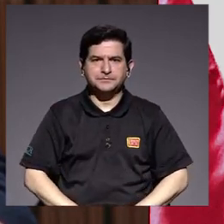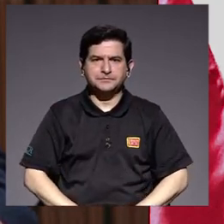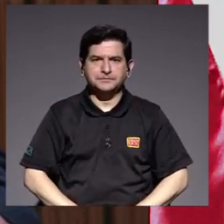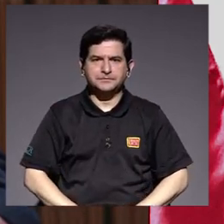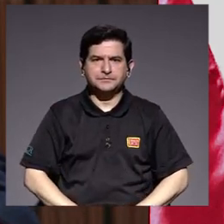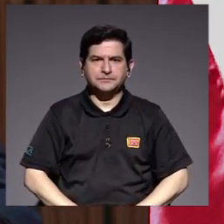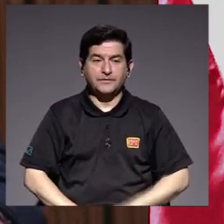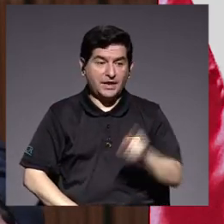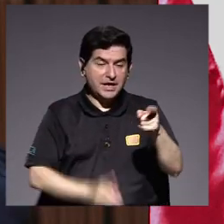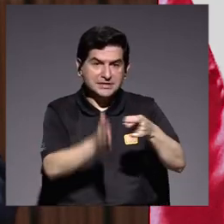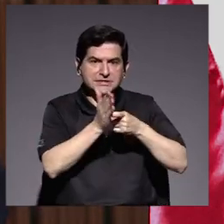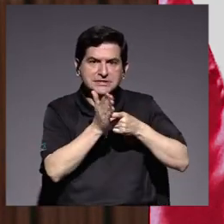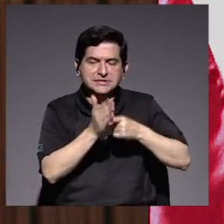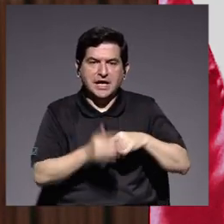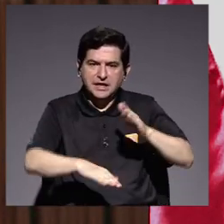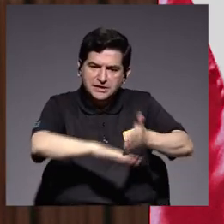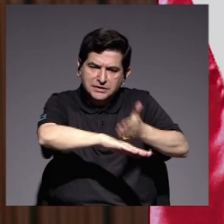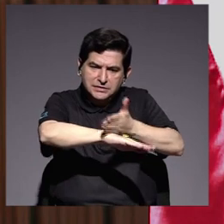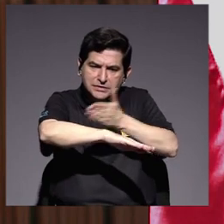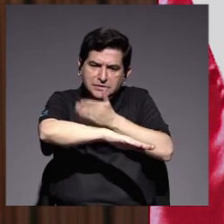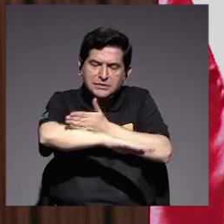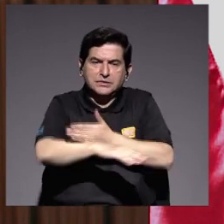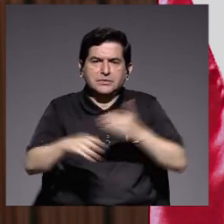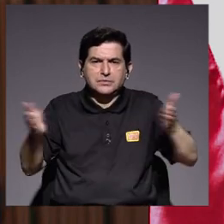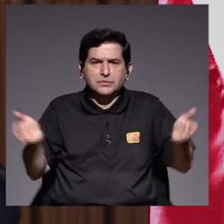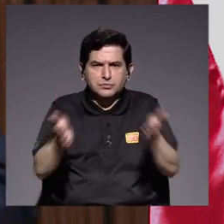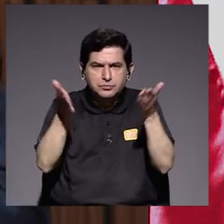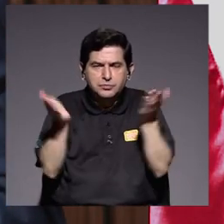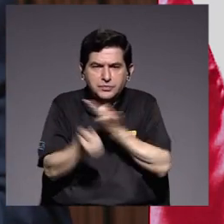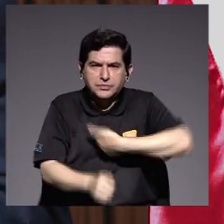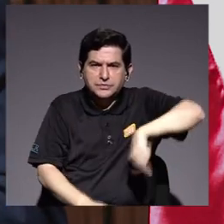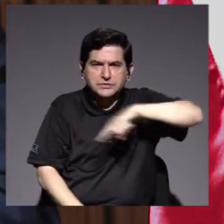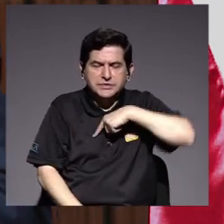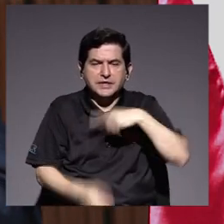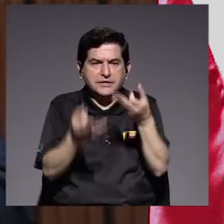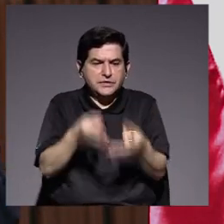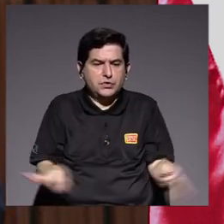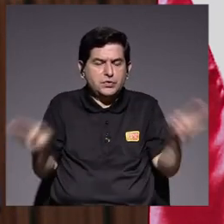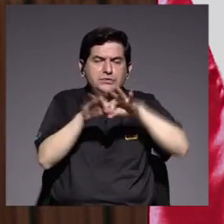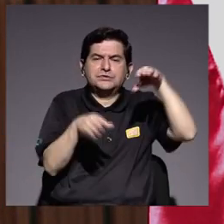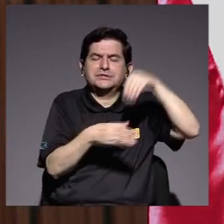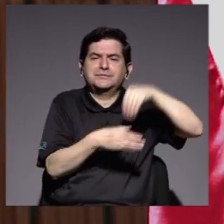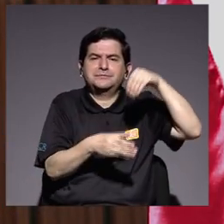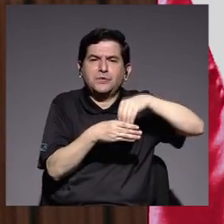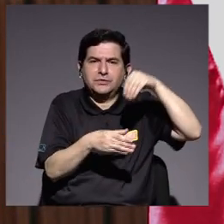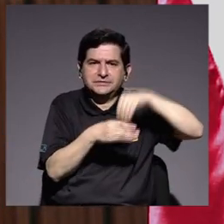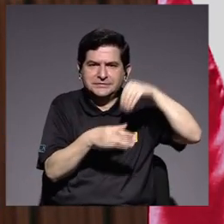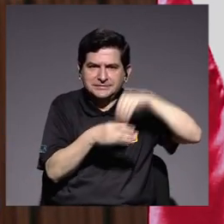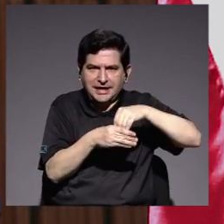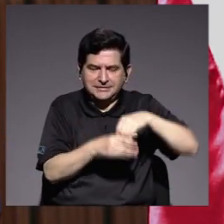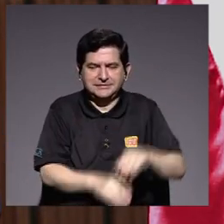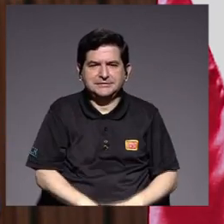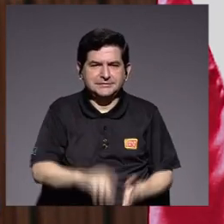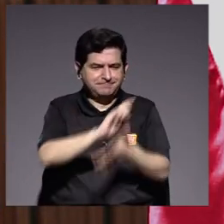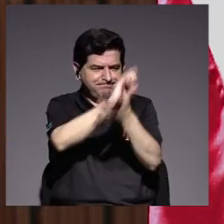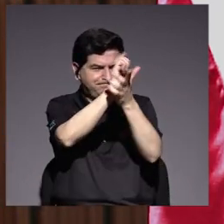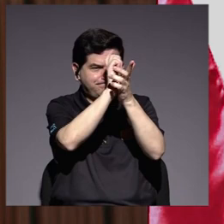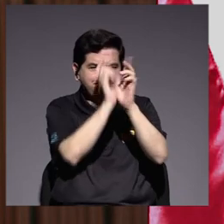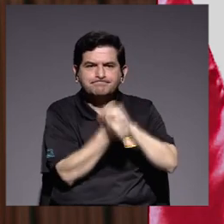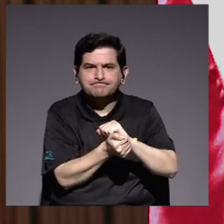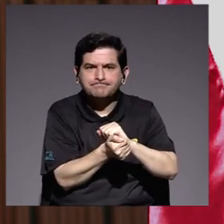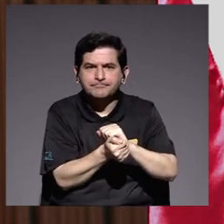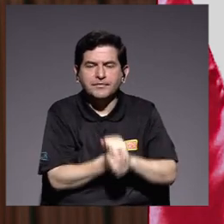esta demanda de crecimiento nos ha impulsado hacer importantes inversiones para transformar